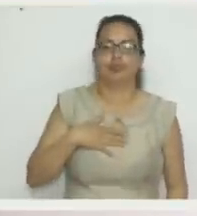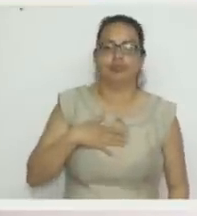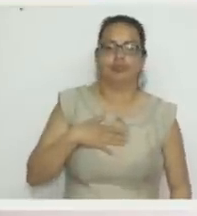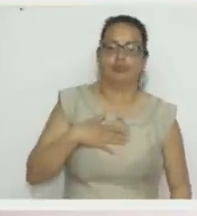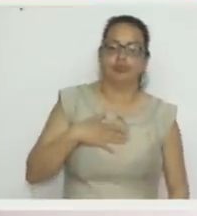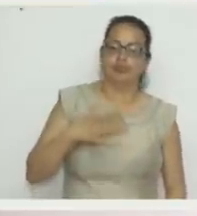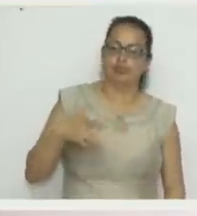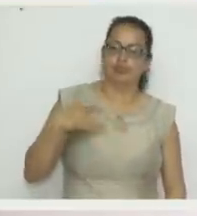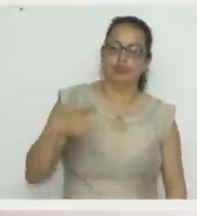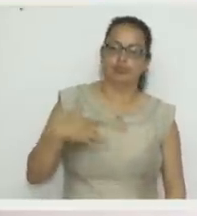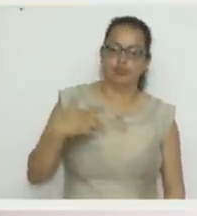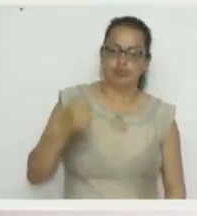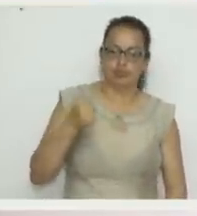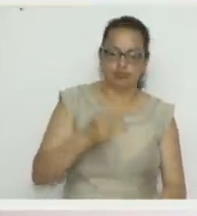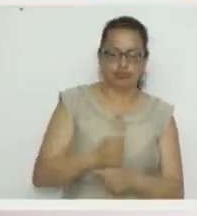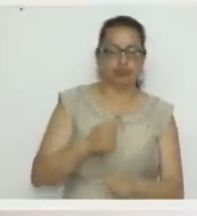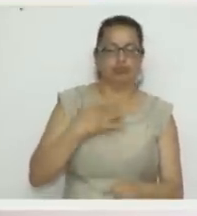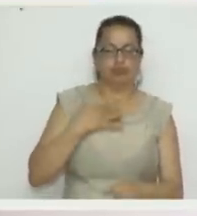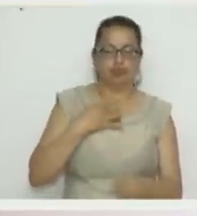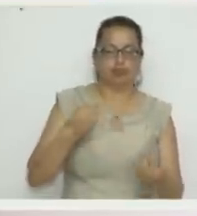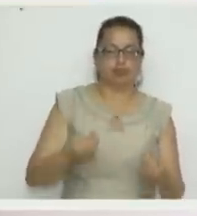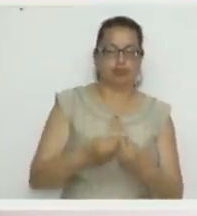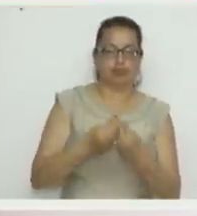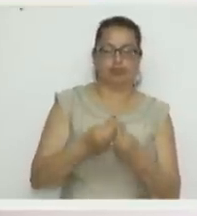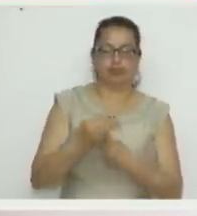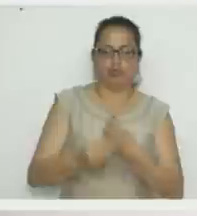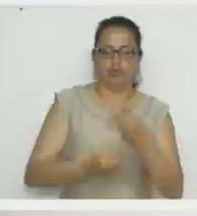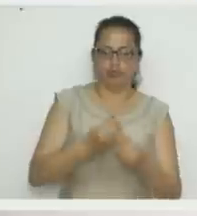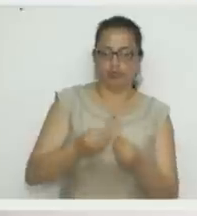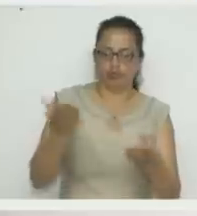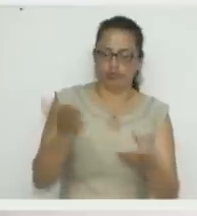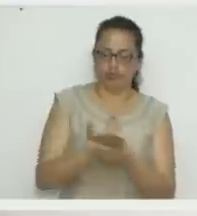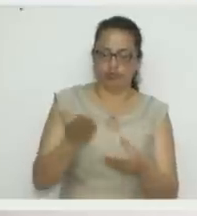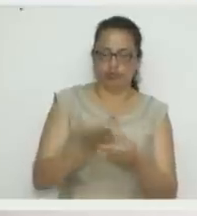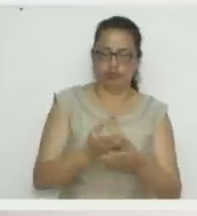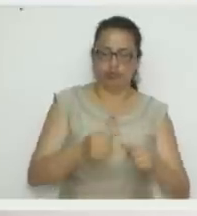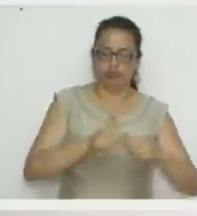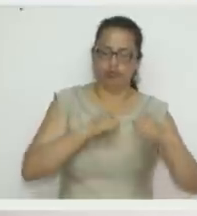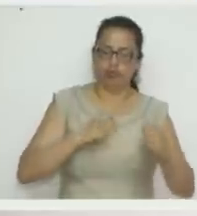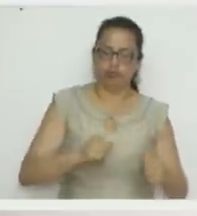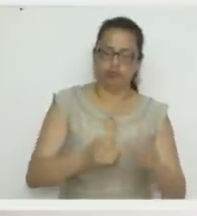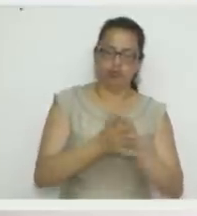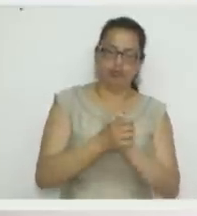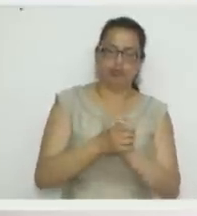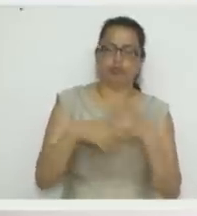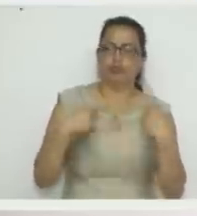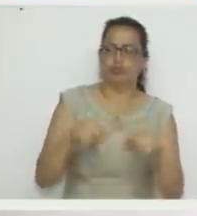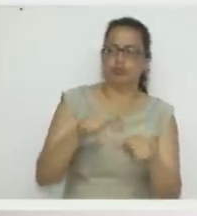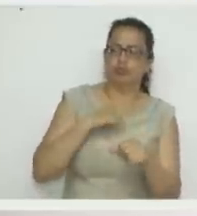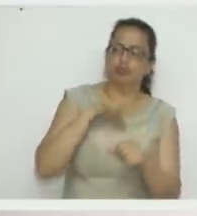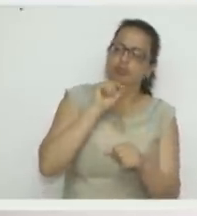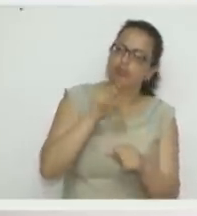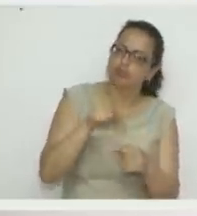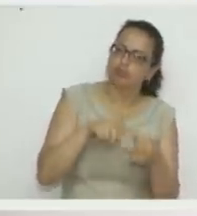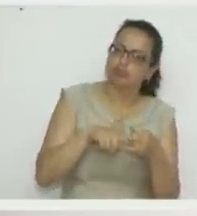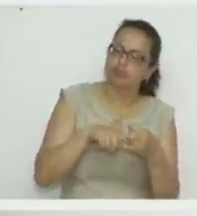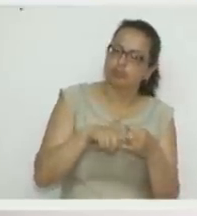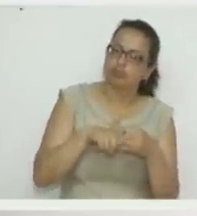responder por el proyecto, son mujeres para hacer eso sobre nuestra nueva lista. Sí. Quiero que usted tenga una pregunta.